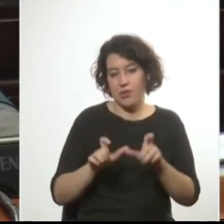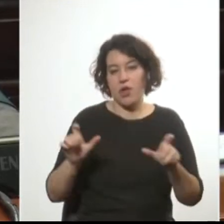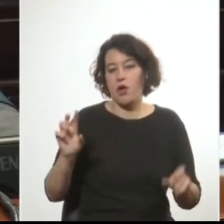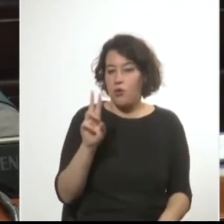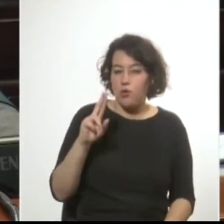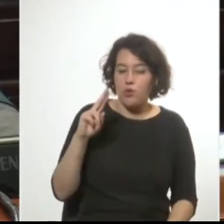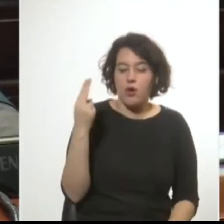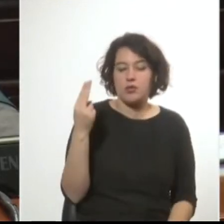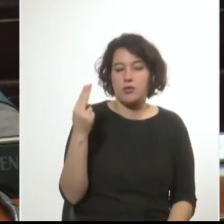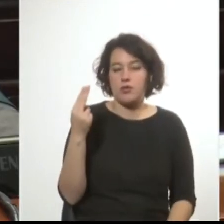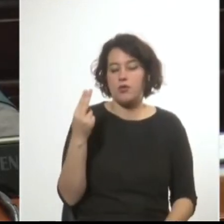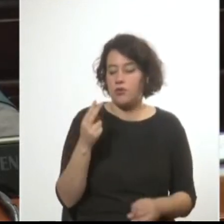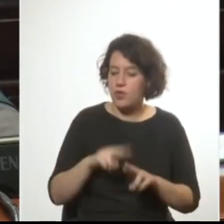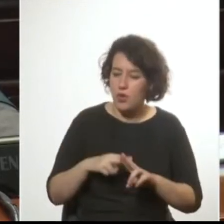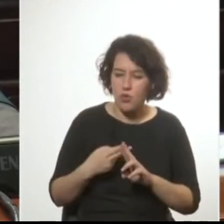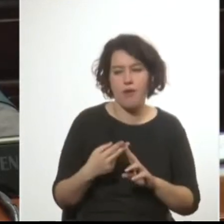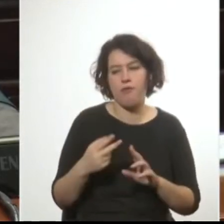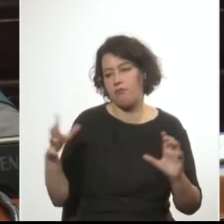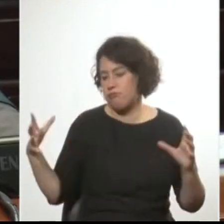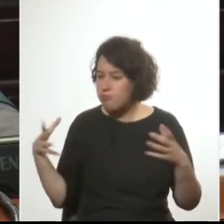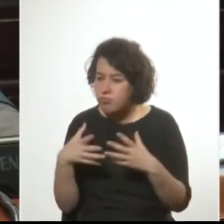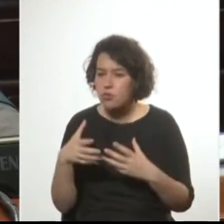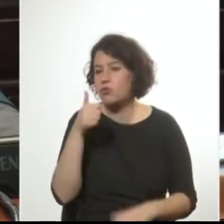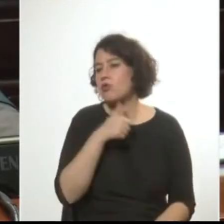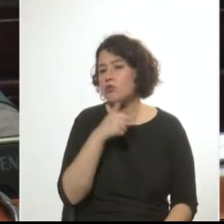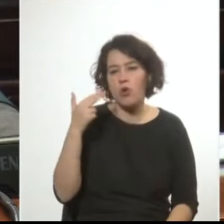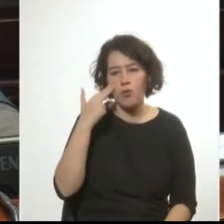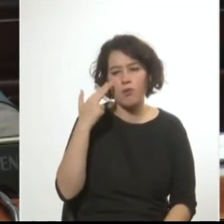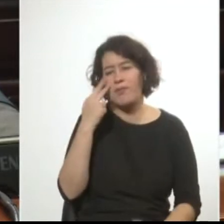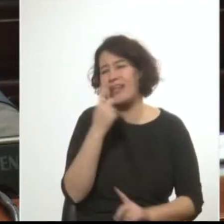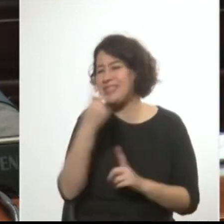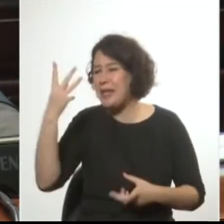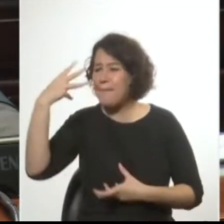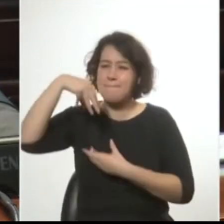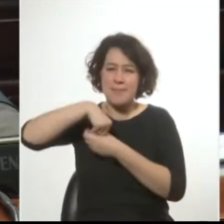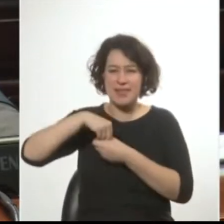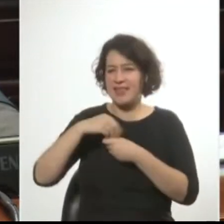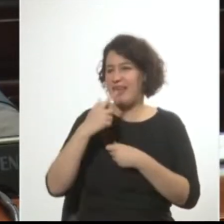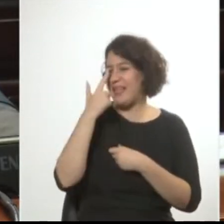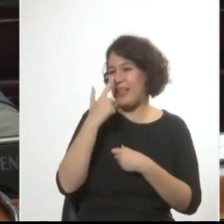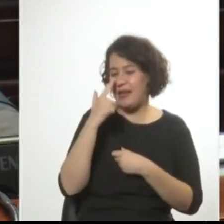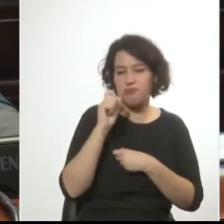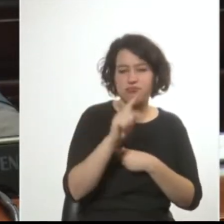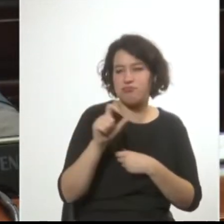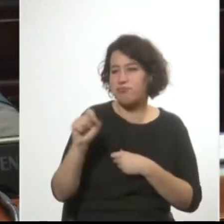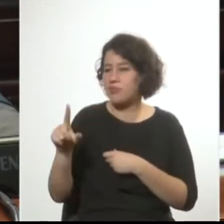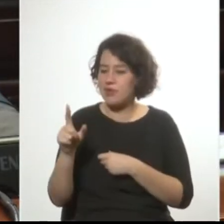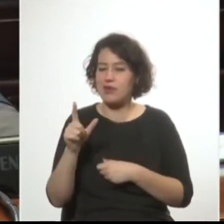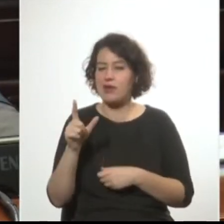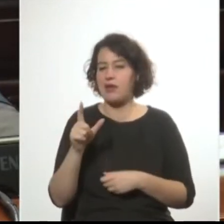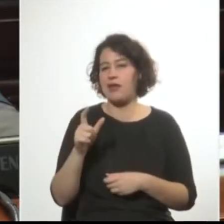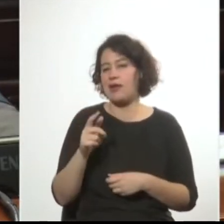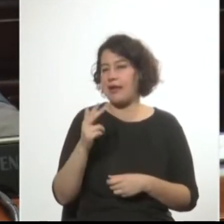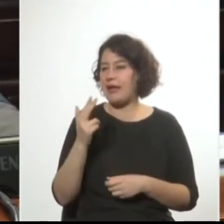tantas veces a resolver nuestros problemas sin la intromisión de intereses a los que les sirve el estado de